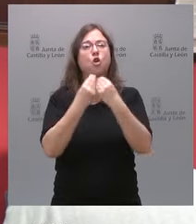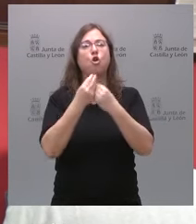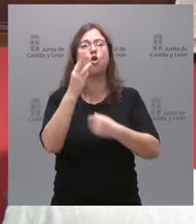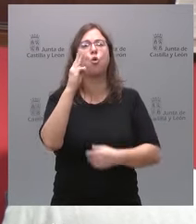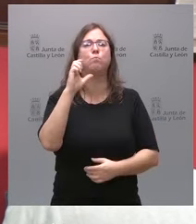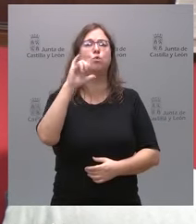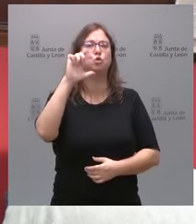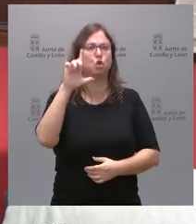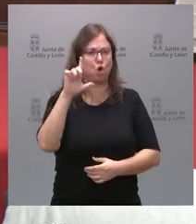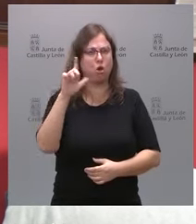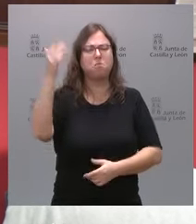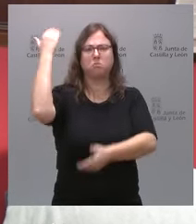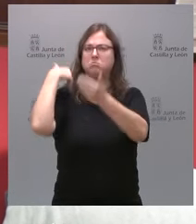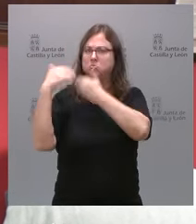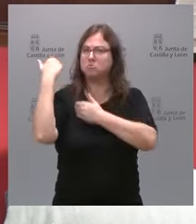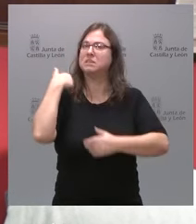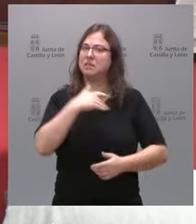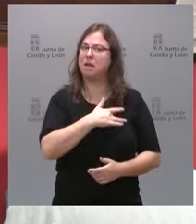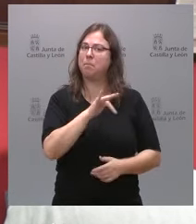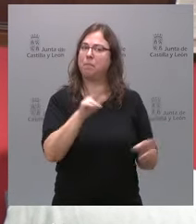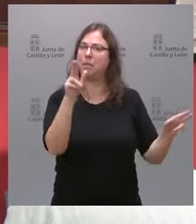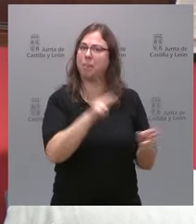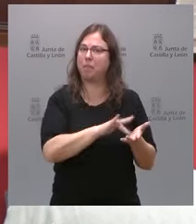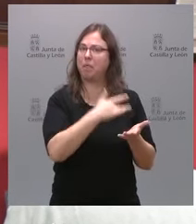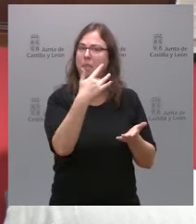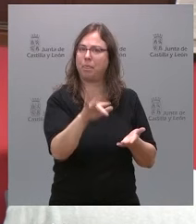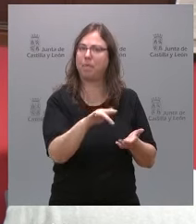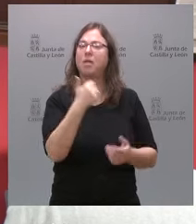que también se cedieron parte de ciertas competencias,